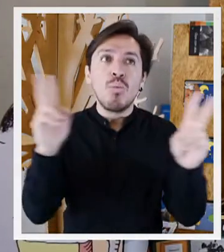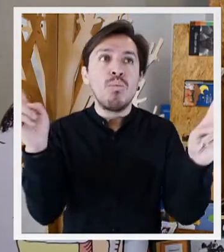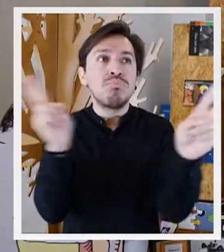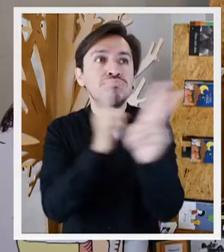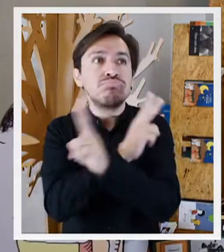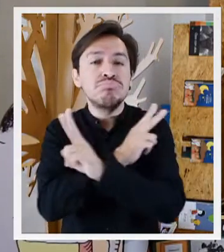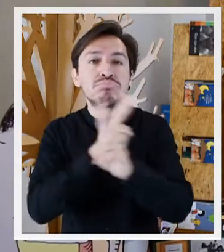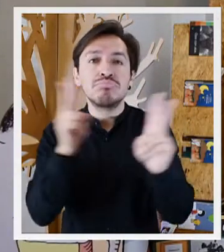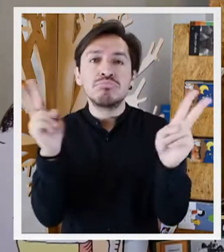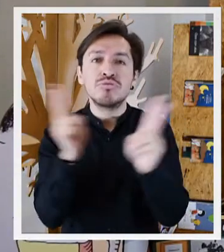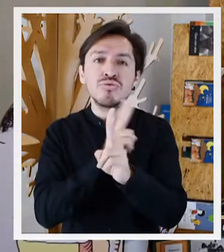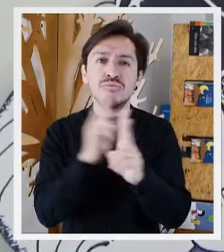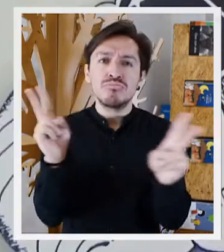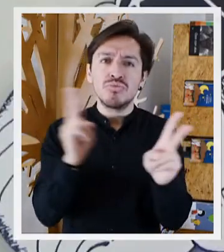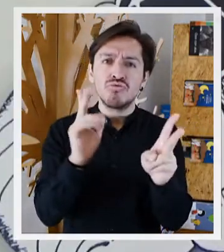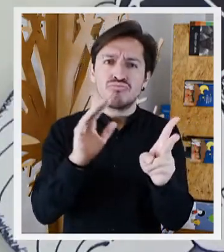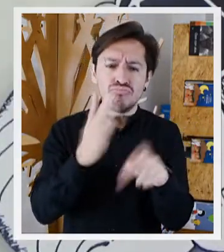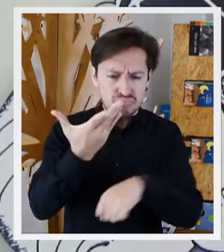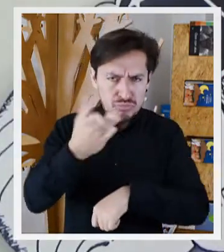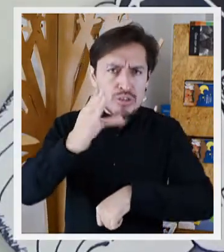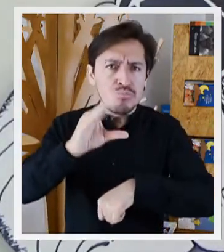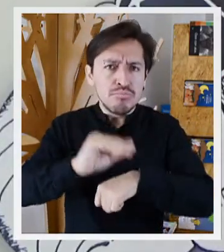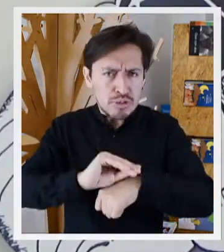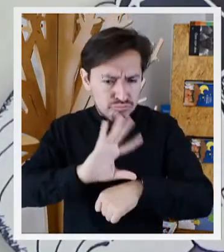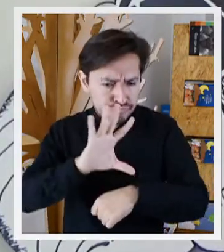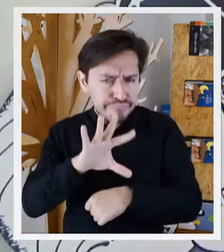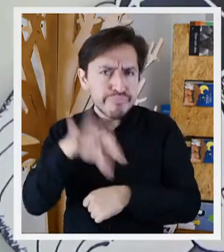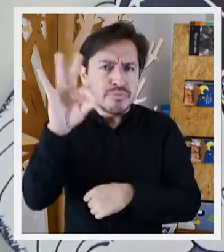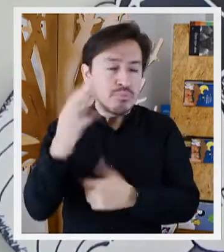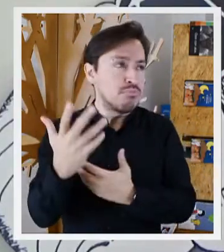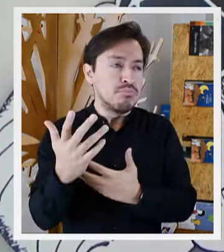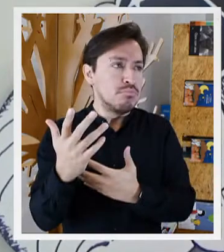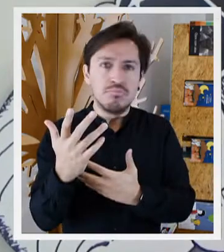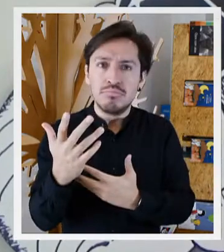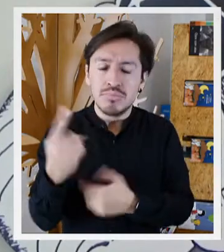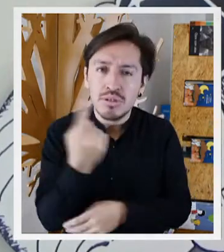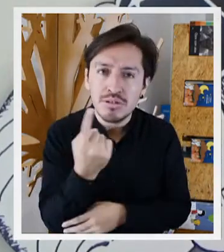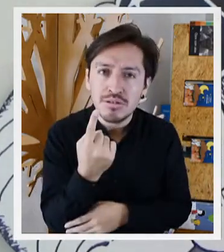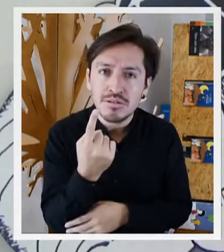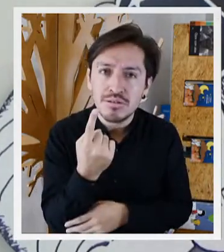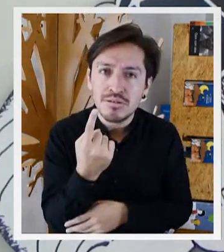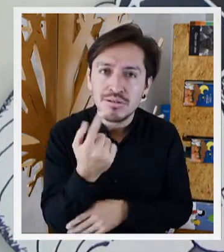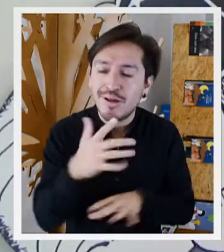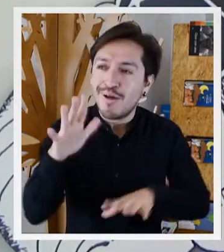en el viento. Déjate encontrar. ¿Qué? ¿Qué? ¿Quién?